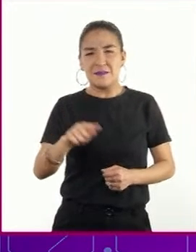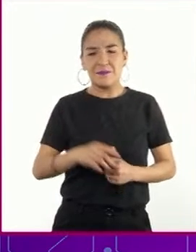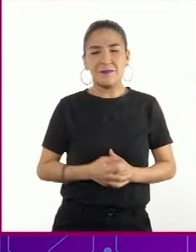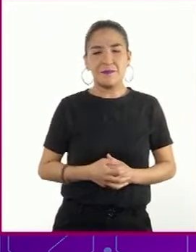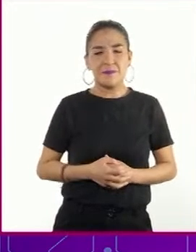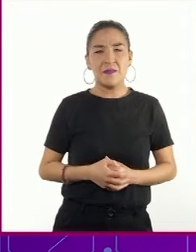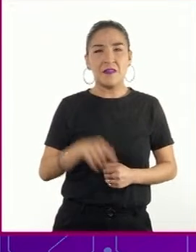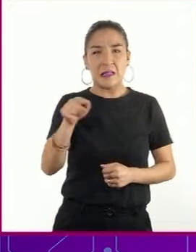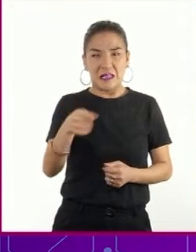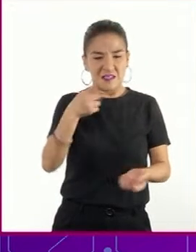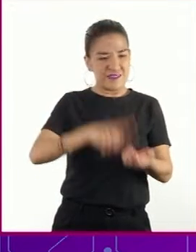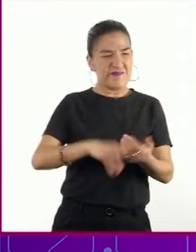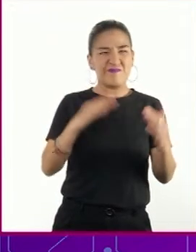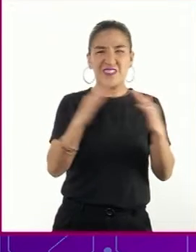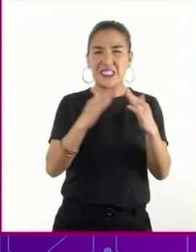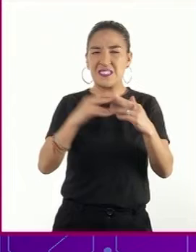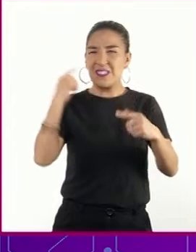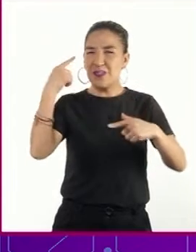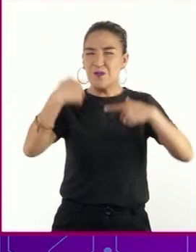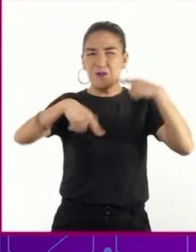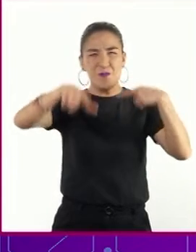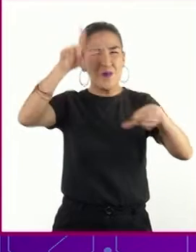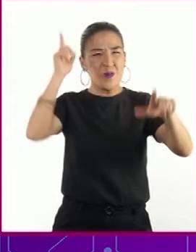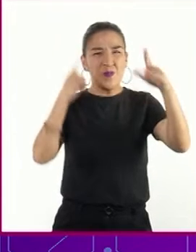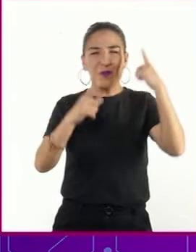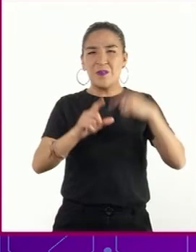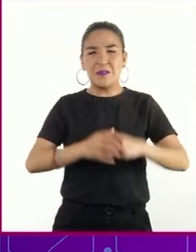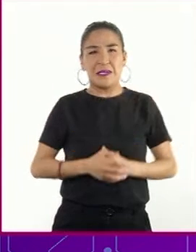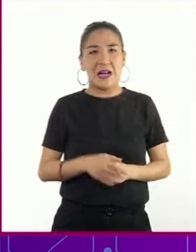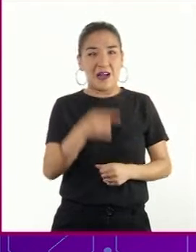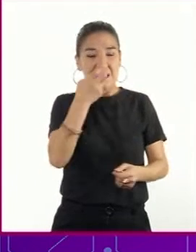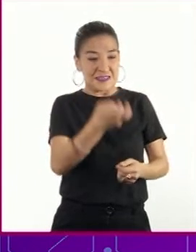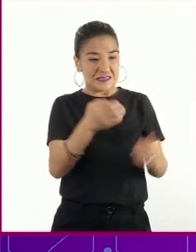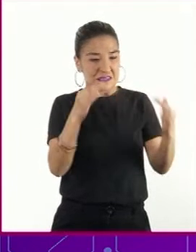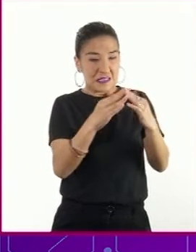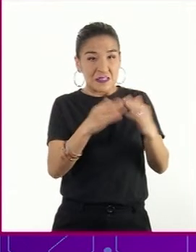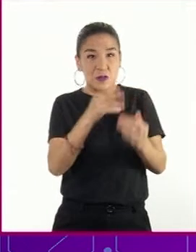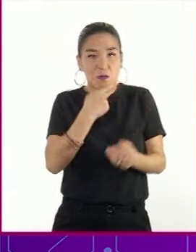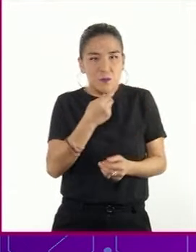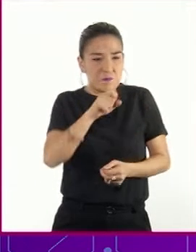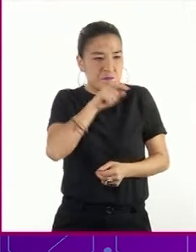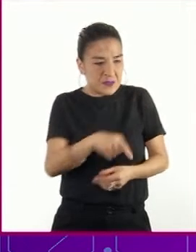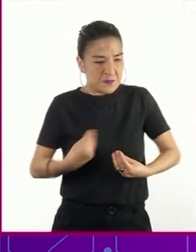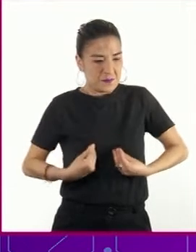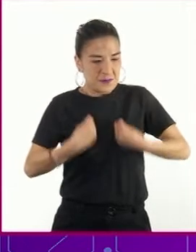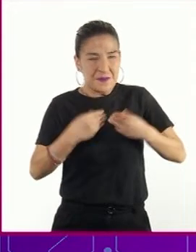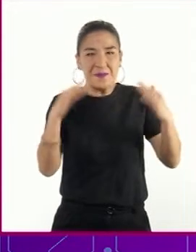Esta es la casa de los locos. Este es el hombre que está en la casa de los locos.